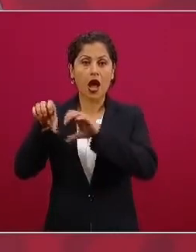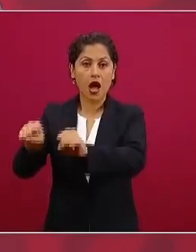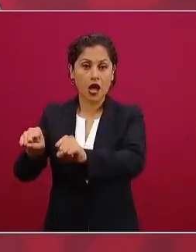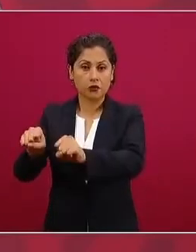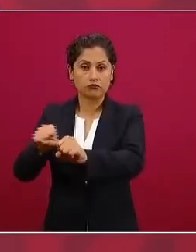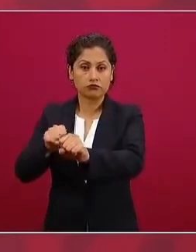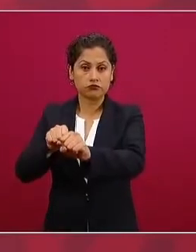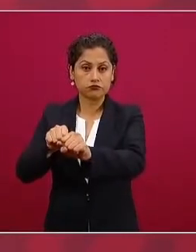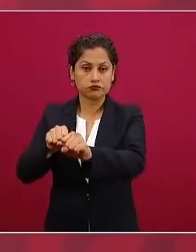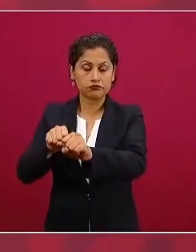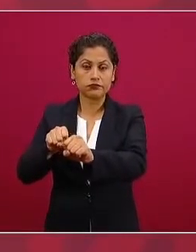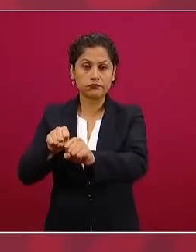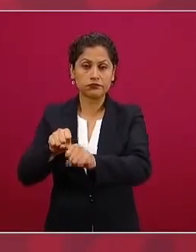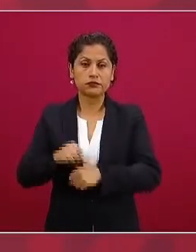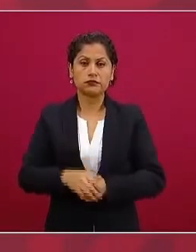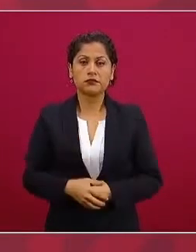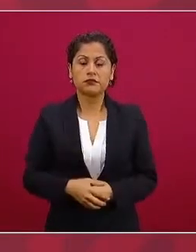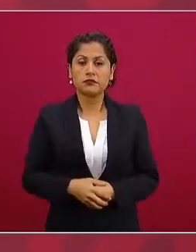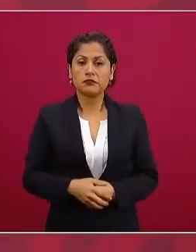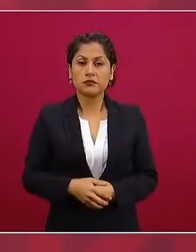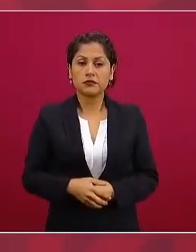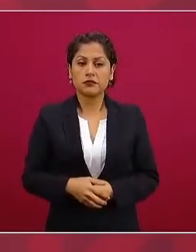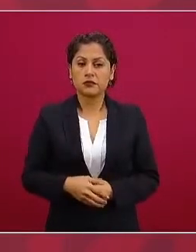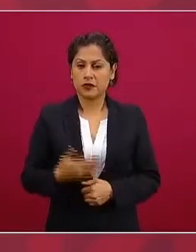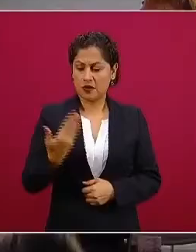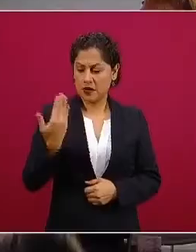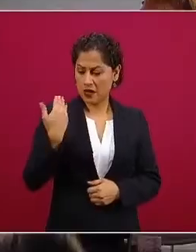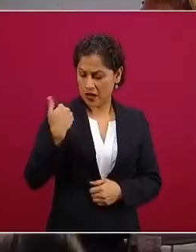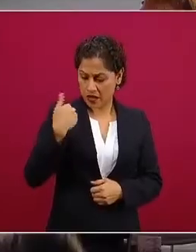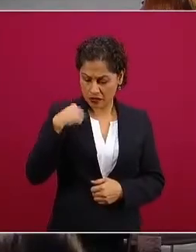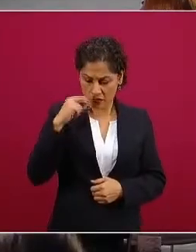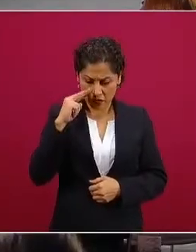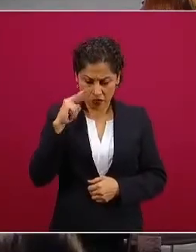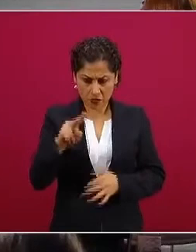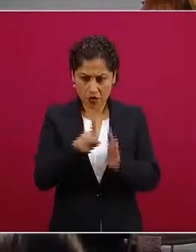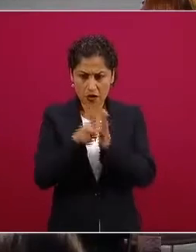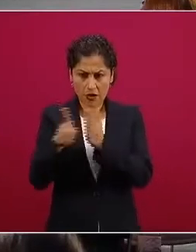apenas vi un artículo de